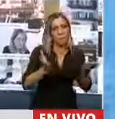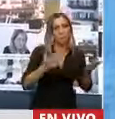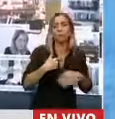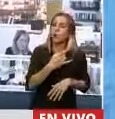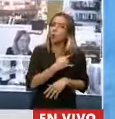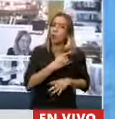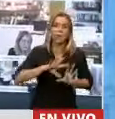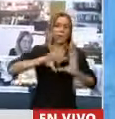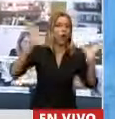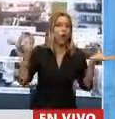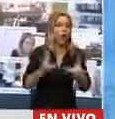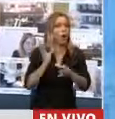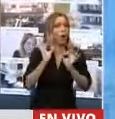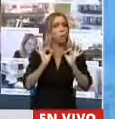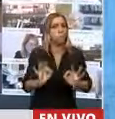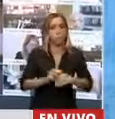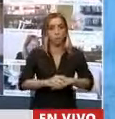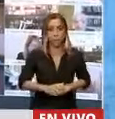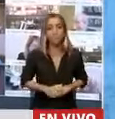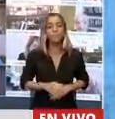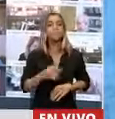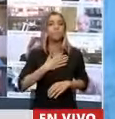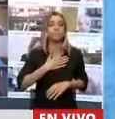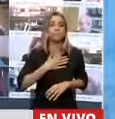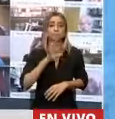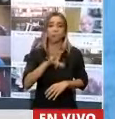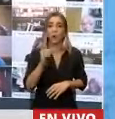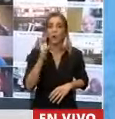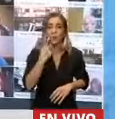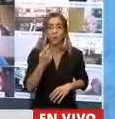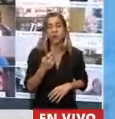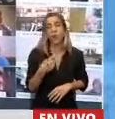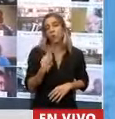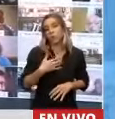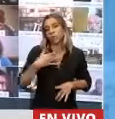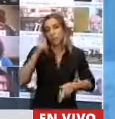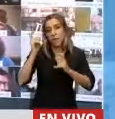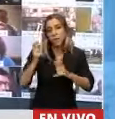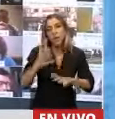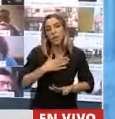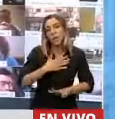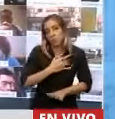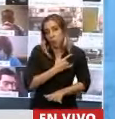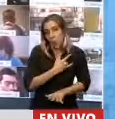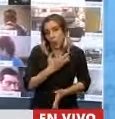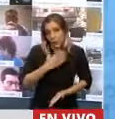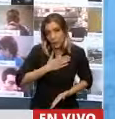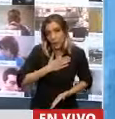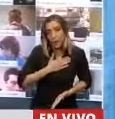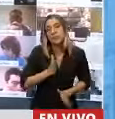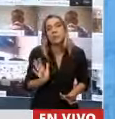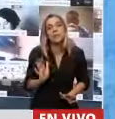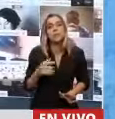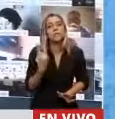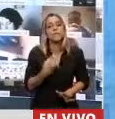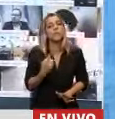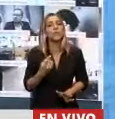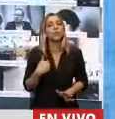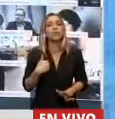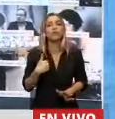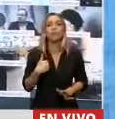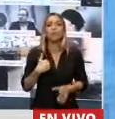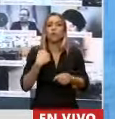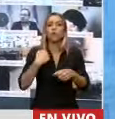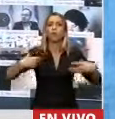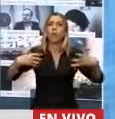esta larga experiencia desde nuestra provincia, desde nuestra Universidad Nacional, tenemos con todo este